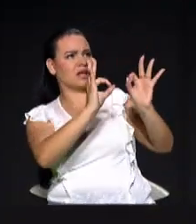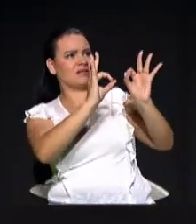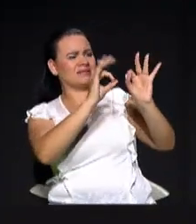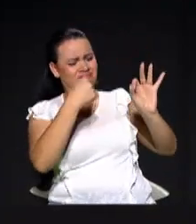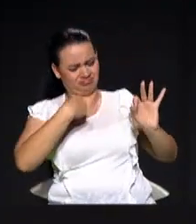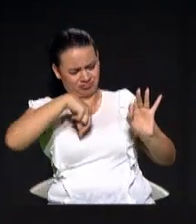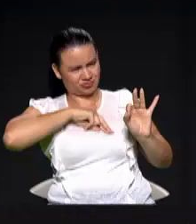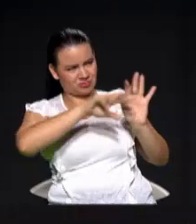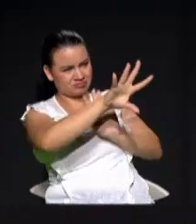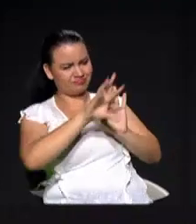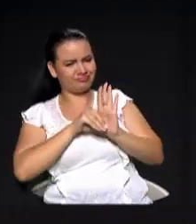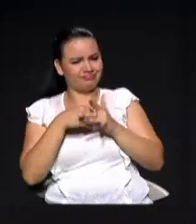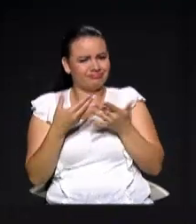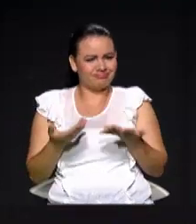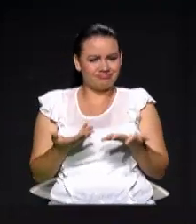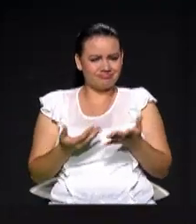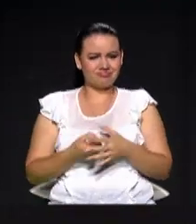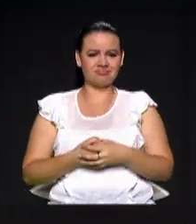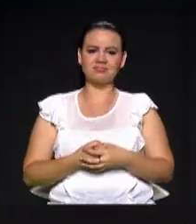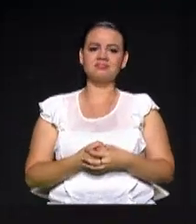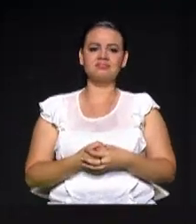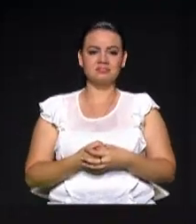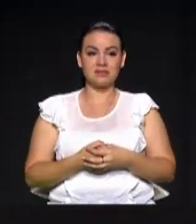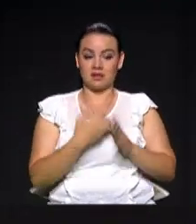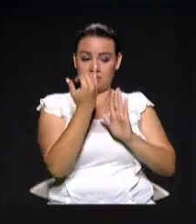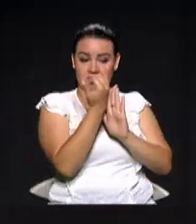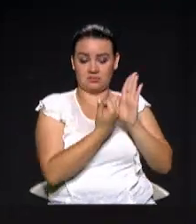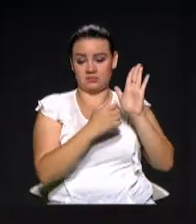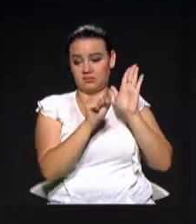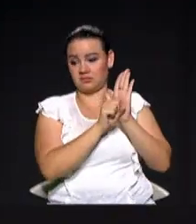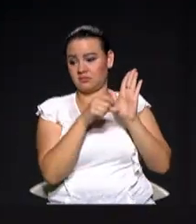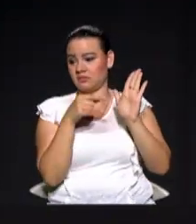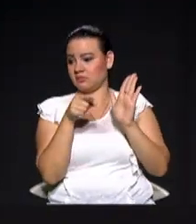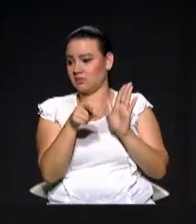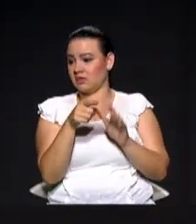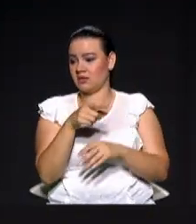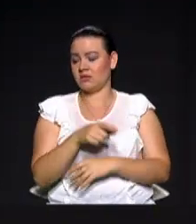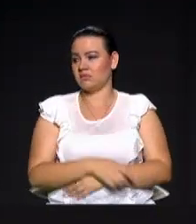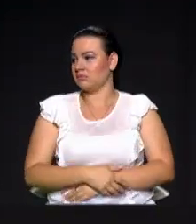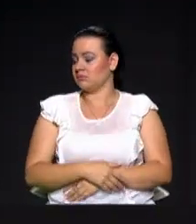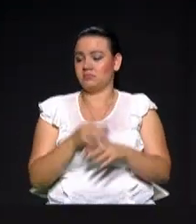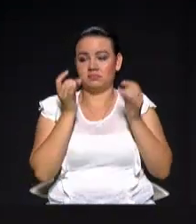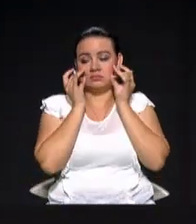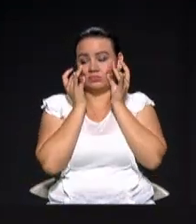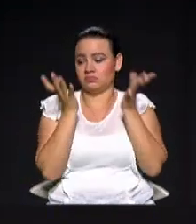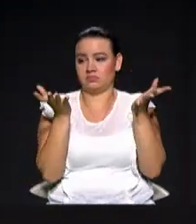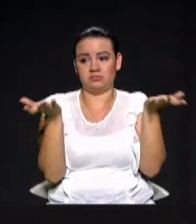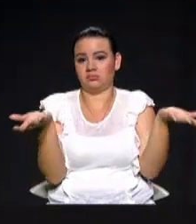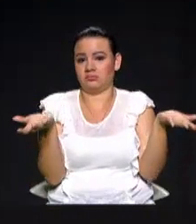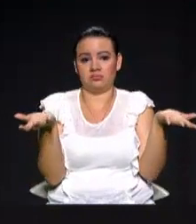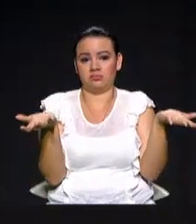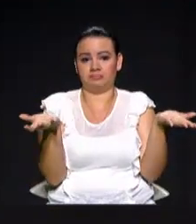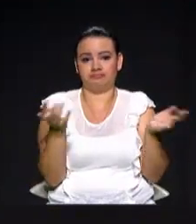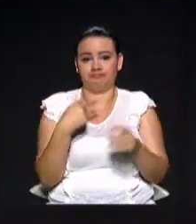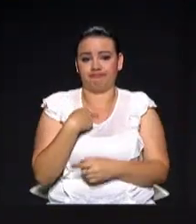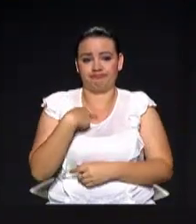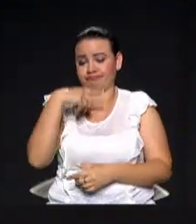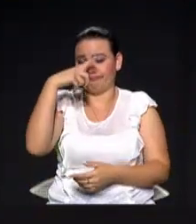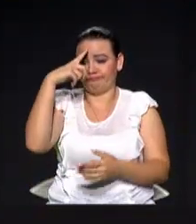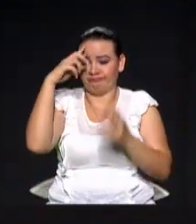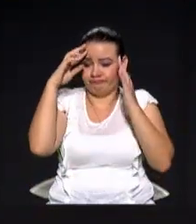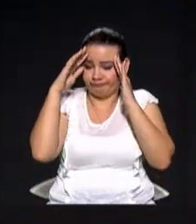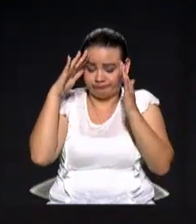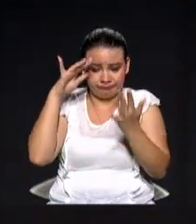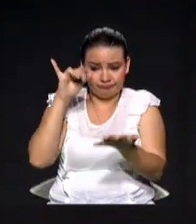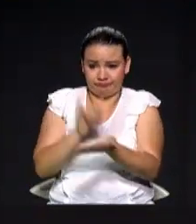Hidroituango, la catástrofe. Hidroituango, no creo mucho en Hidroituango, es lo primero que vamos a